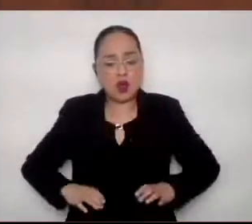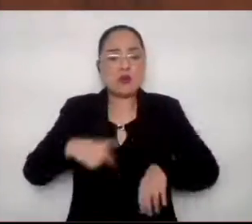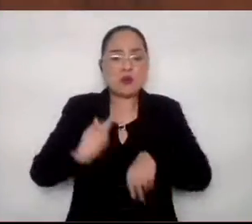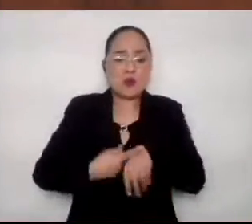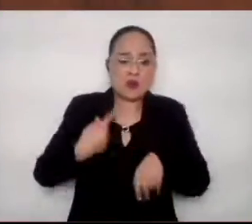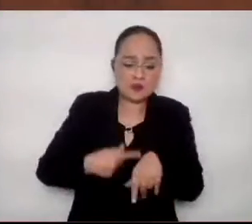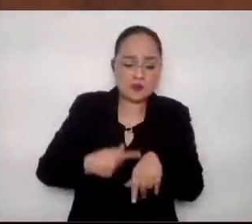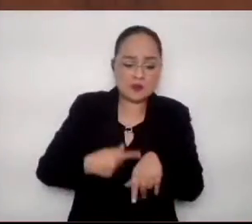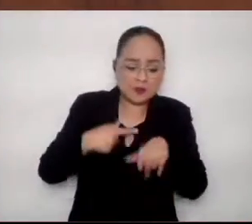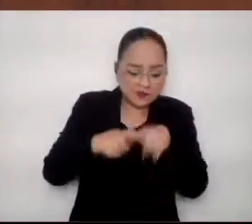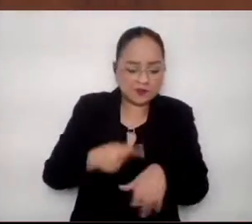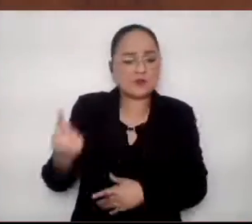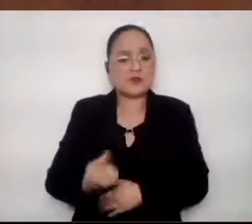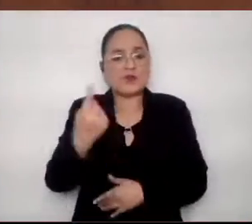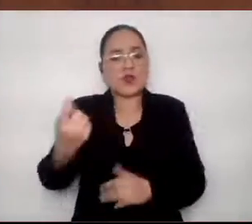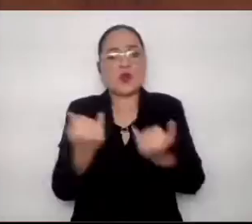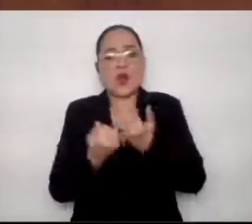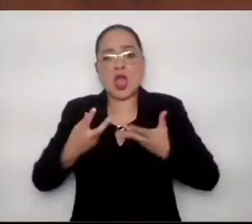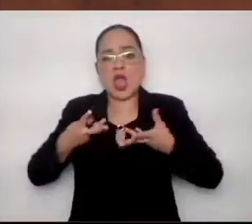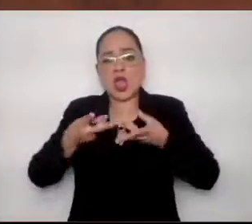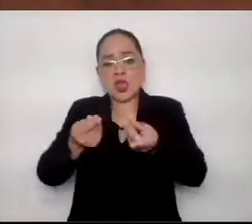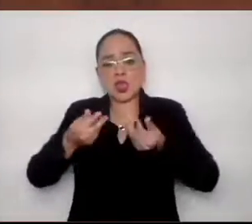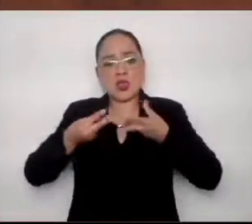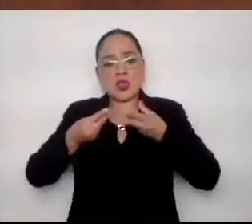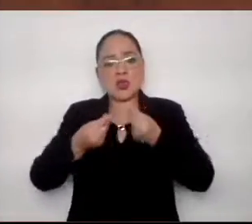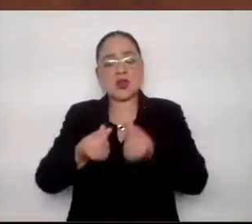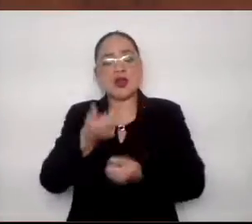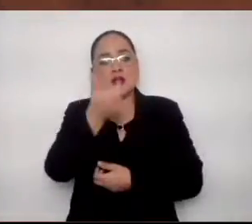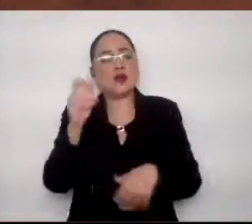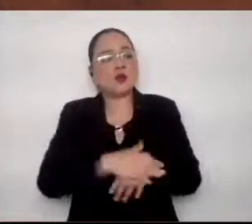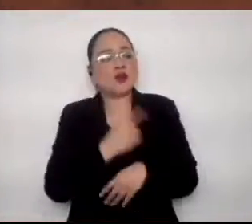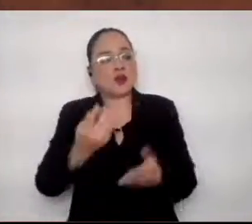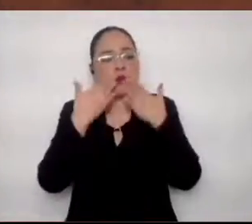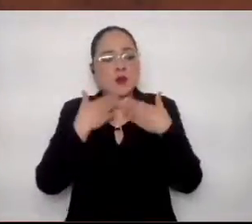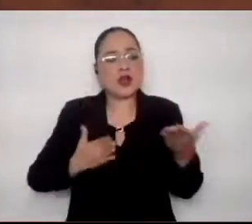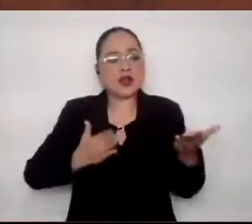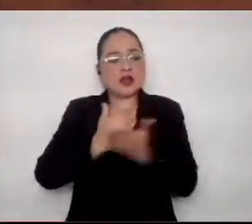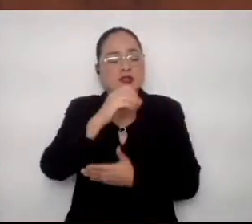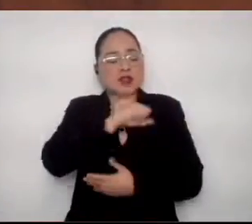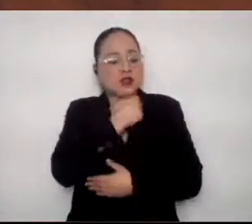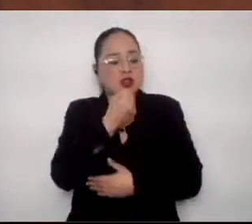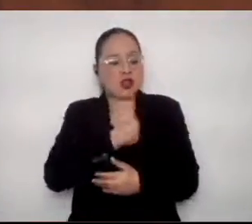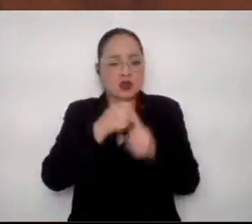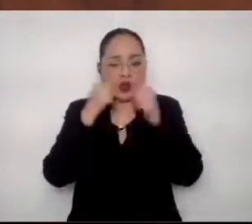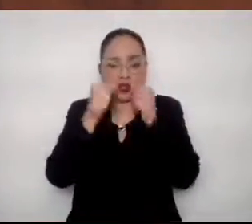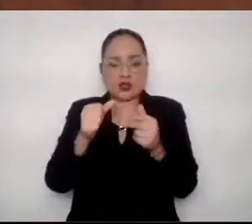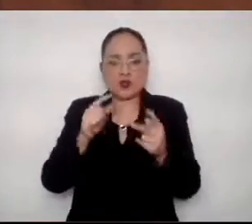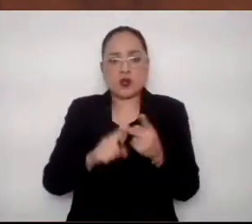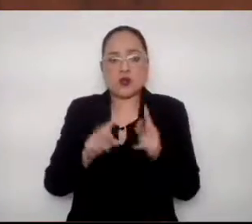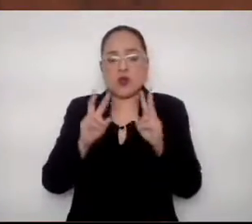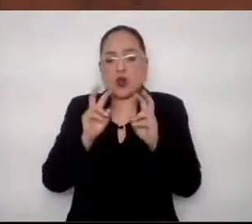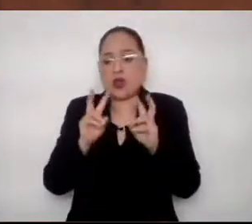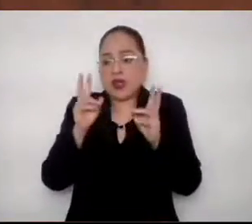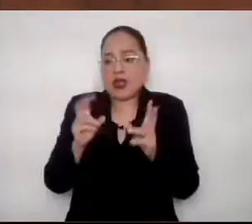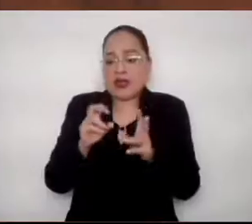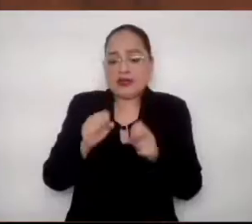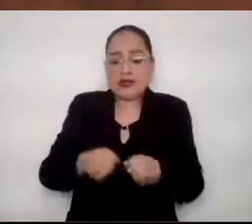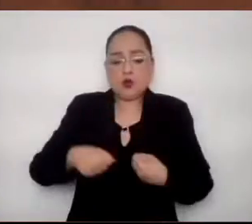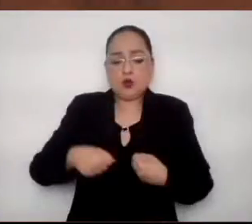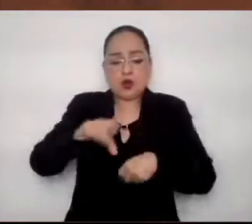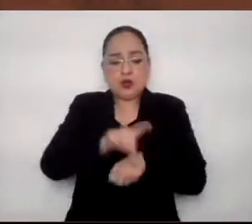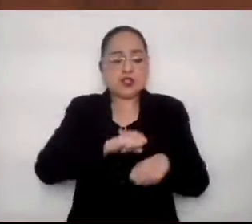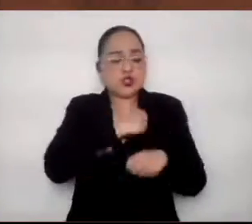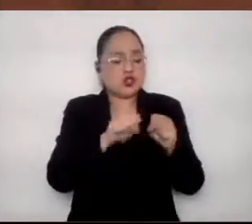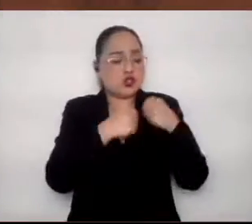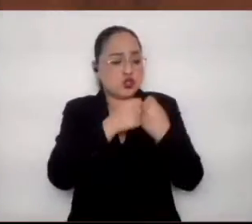económicos debido a un insuficiente acceso a servicios de salud y precarias condiciones de seguridad social, es decir, a